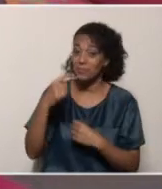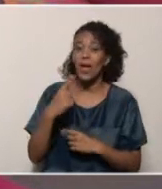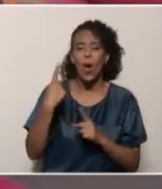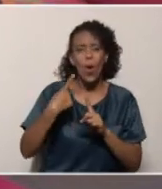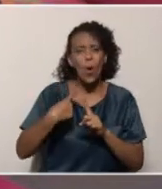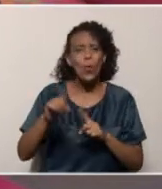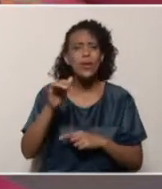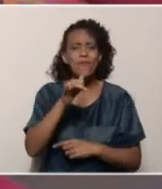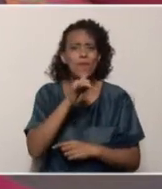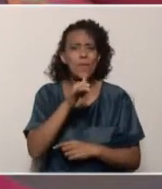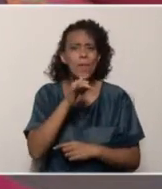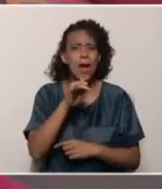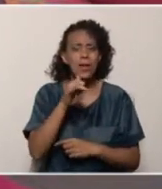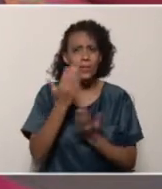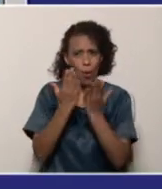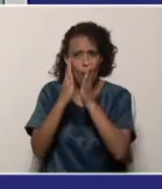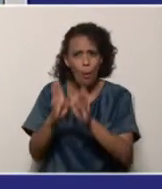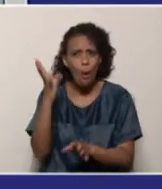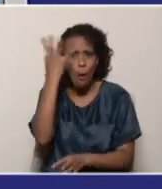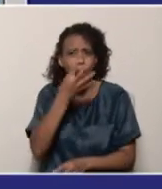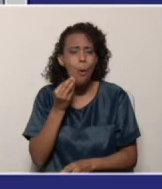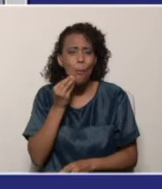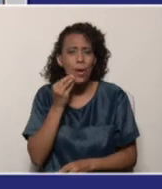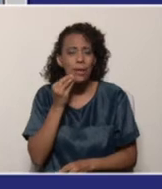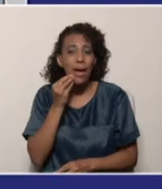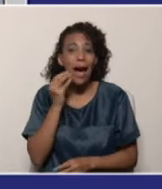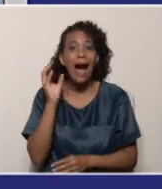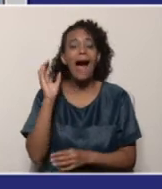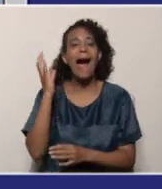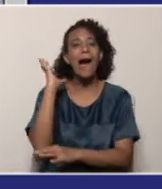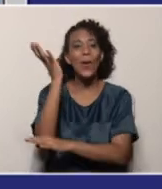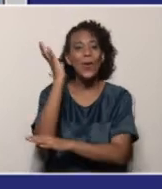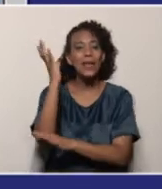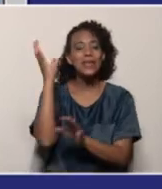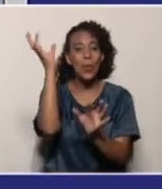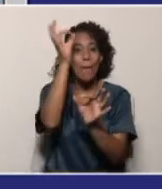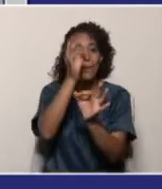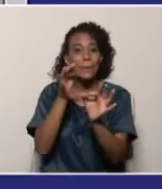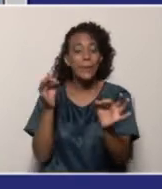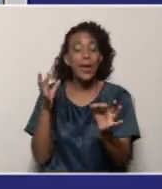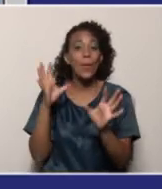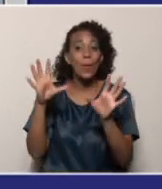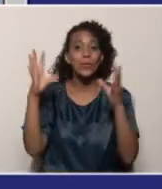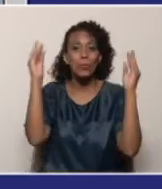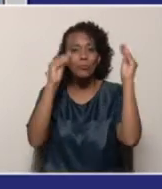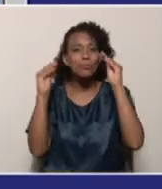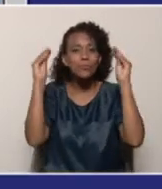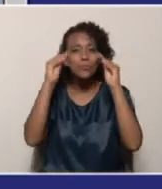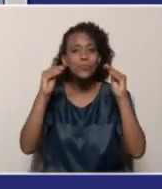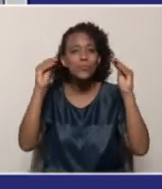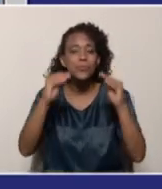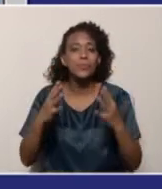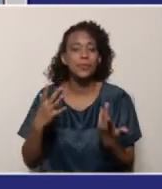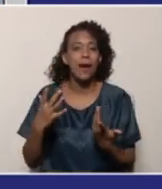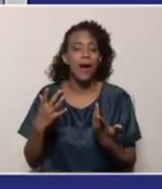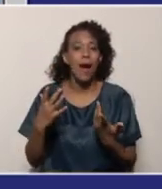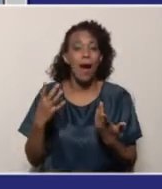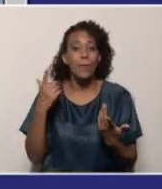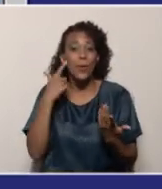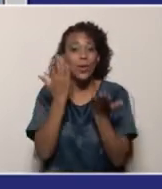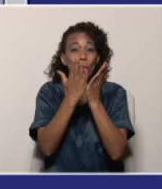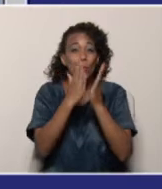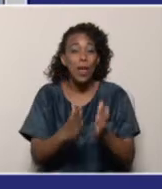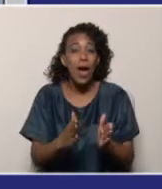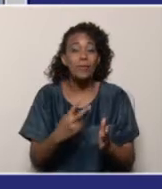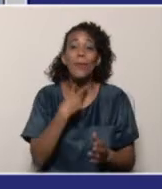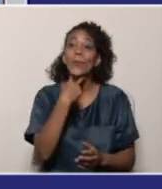las cosas también, muchachos, que tenemos que conversar es sobre los congresos pedagógicos estudiantiles. Esta actividad normalmente se desarrolla por parte de los estudiantes